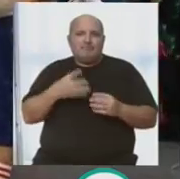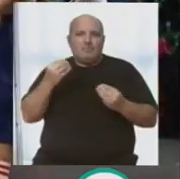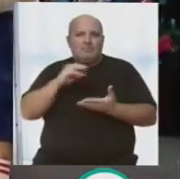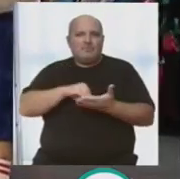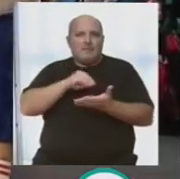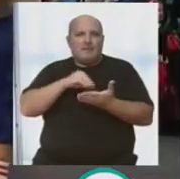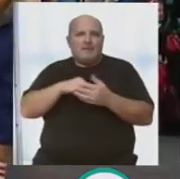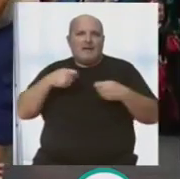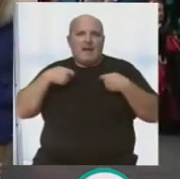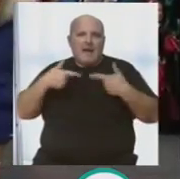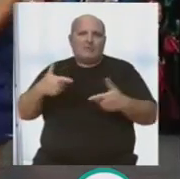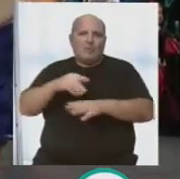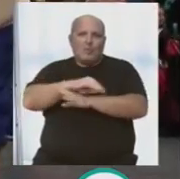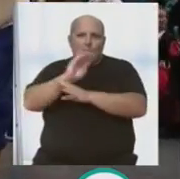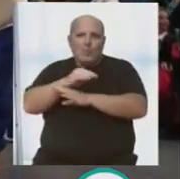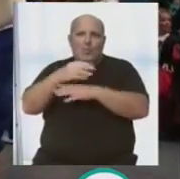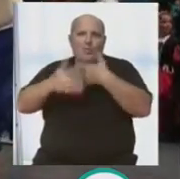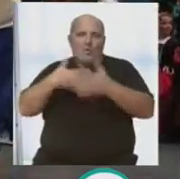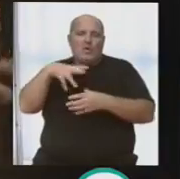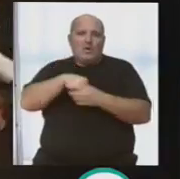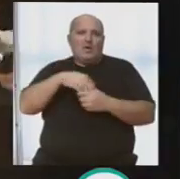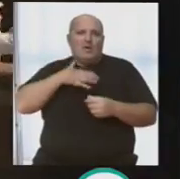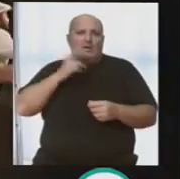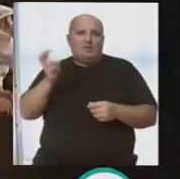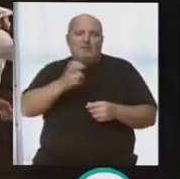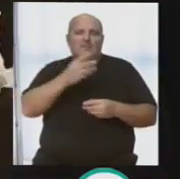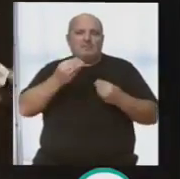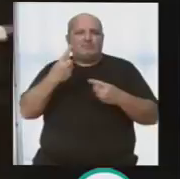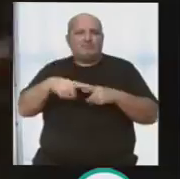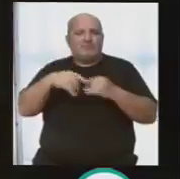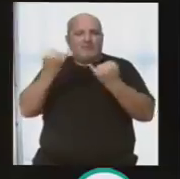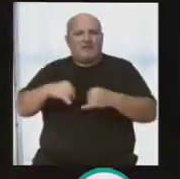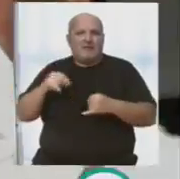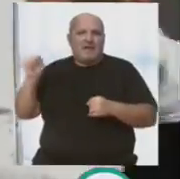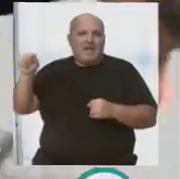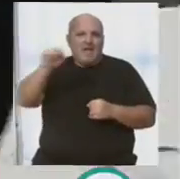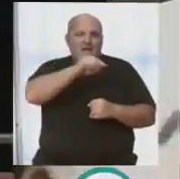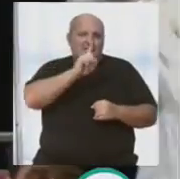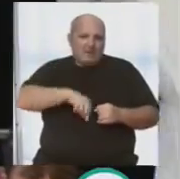gastos los que esto genera. Además de eso, hay muchísimos festivales,